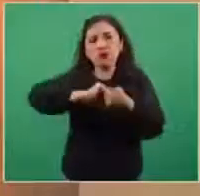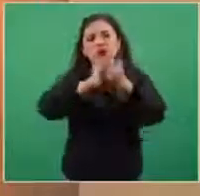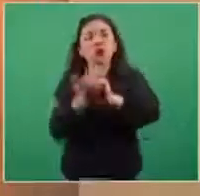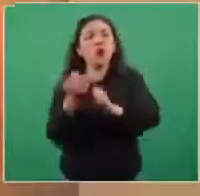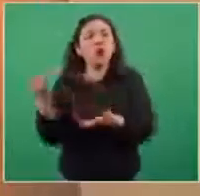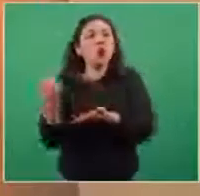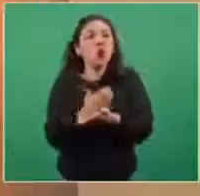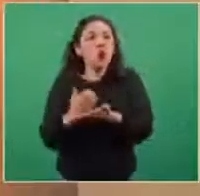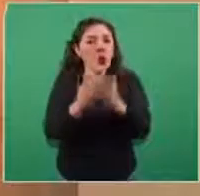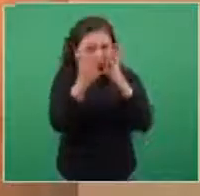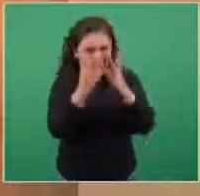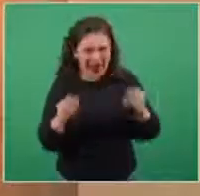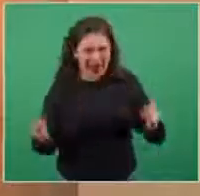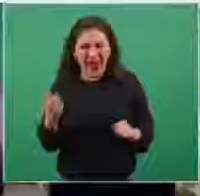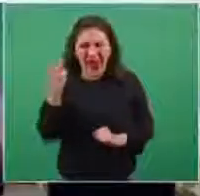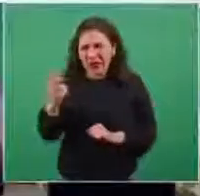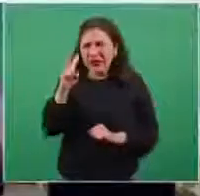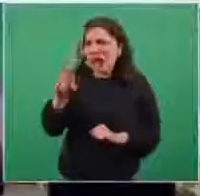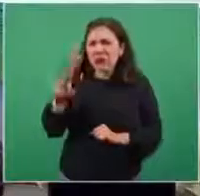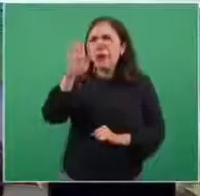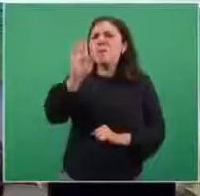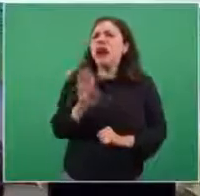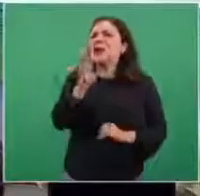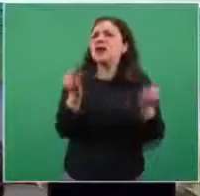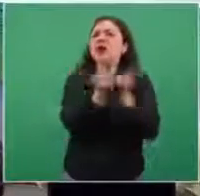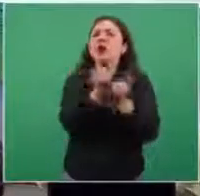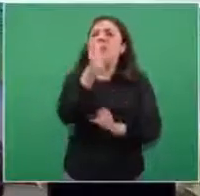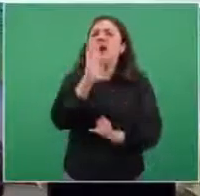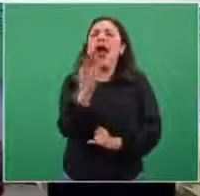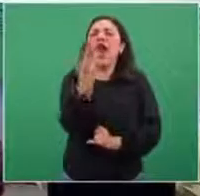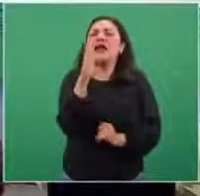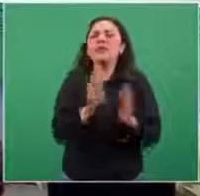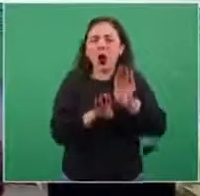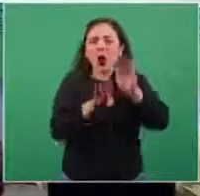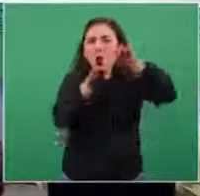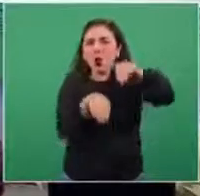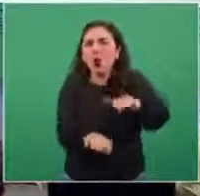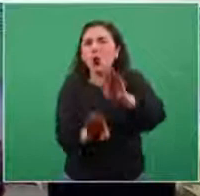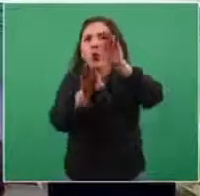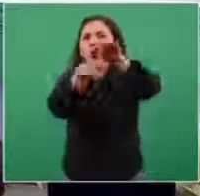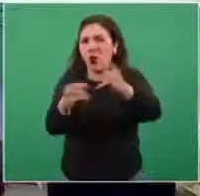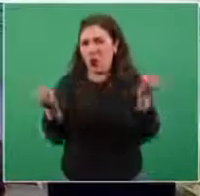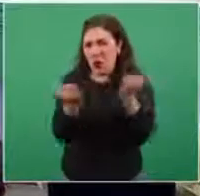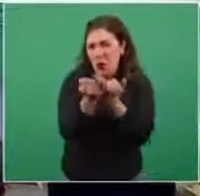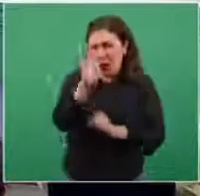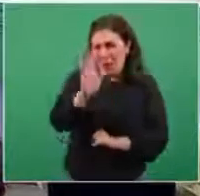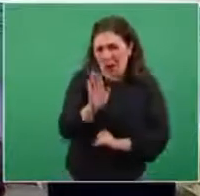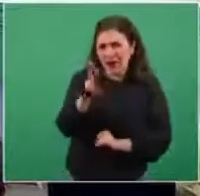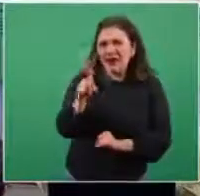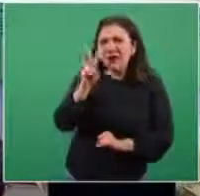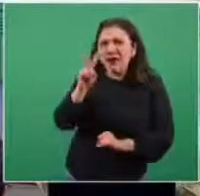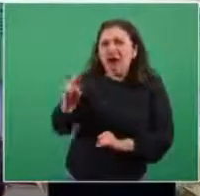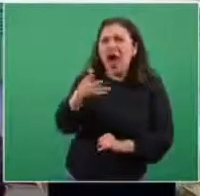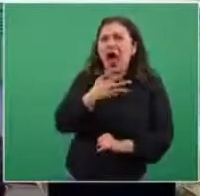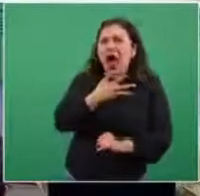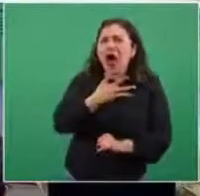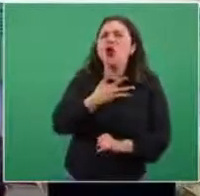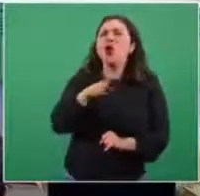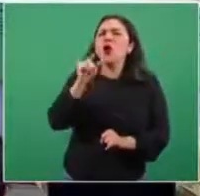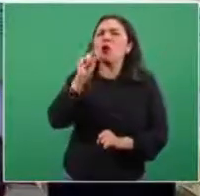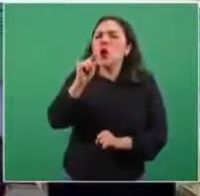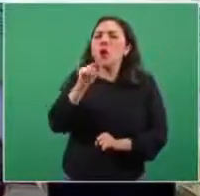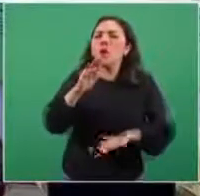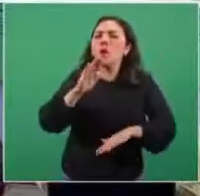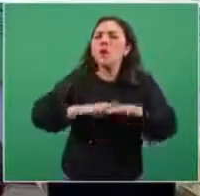pueden ver, es casi una gráfica en espejo. Hacía unos días decíamos que observábamos un incremento de